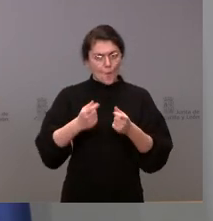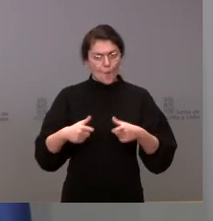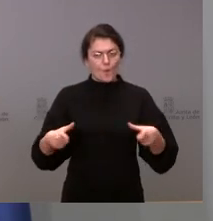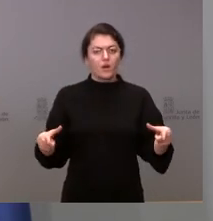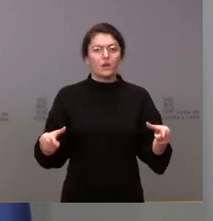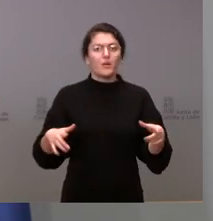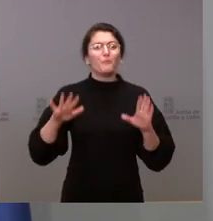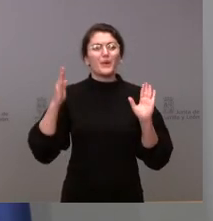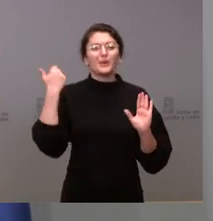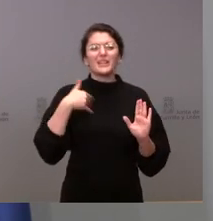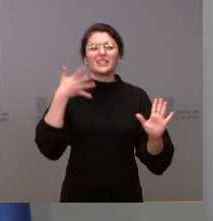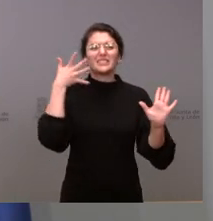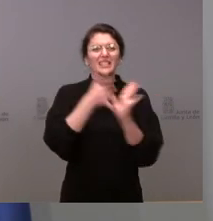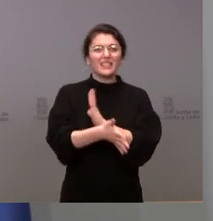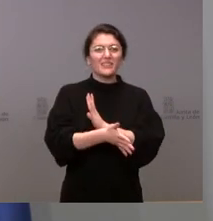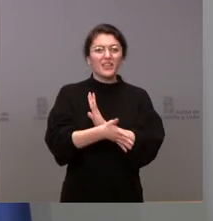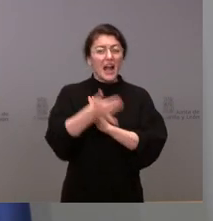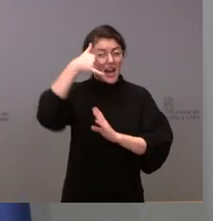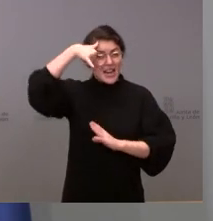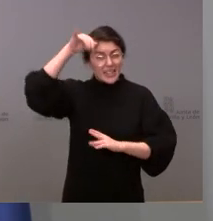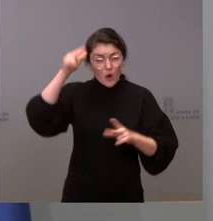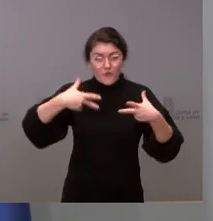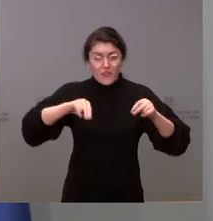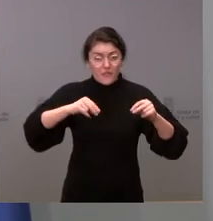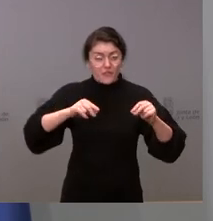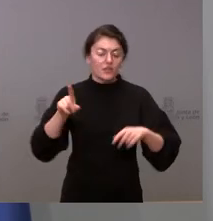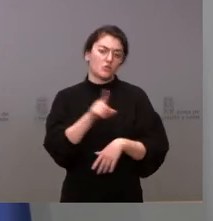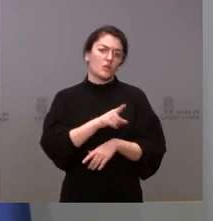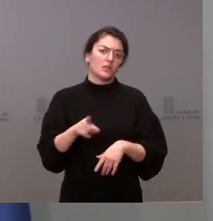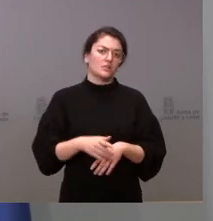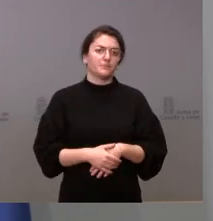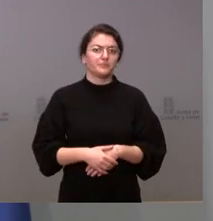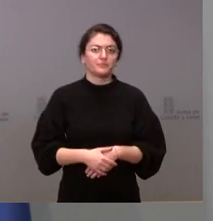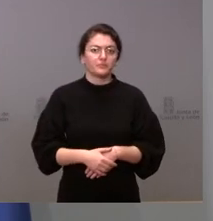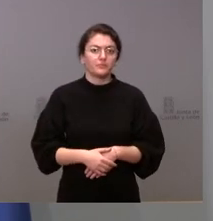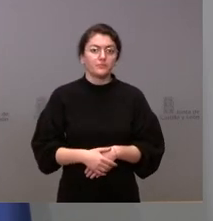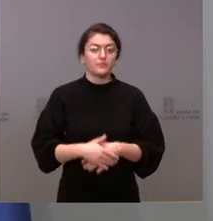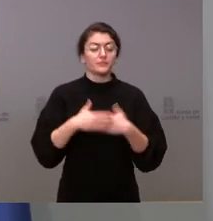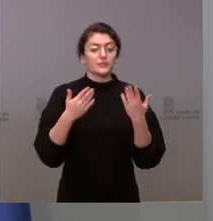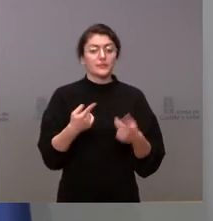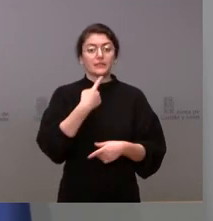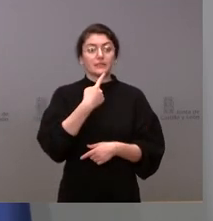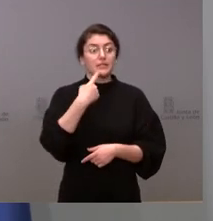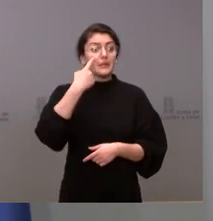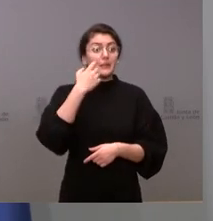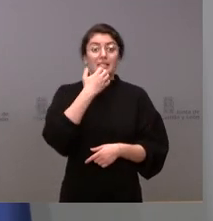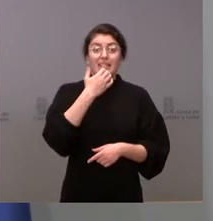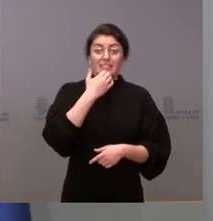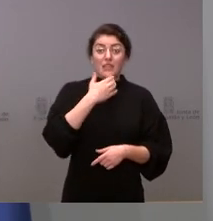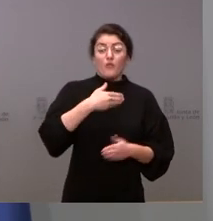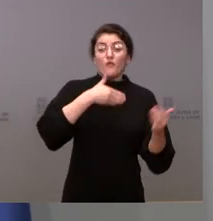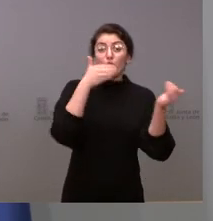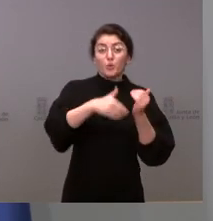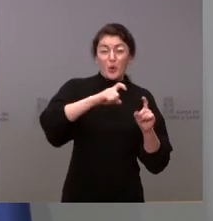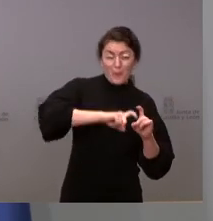absolutamente el riesgo vinculado a esta sexta ola a partir de hoy usted me plantea si va a haber séptimas y octavas olas esto